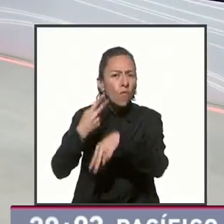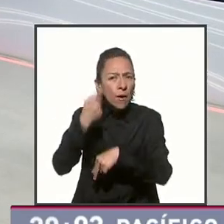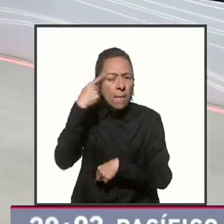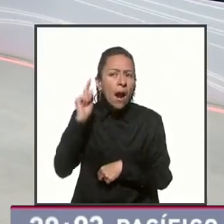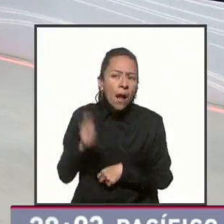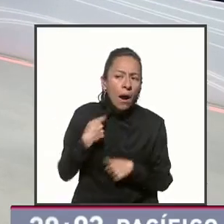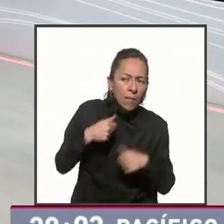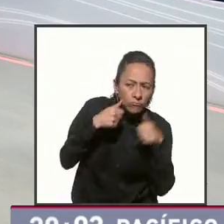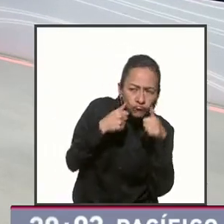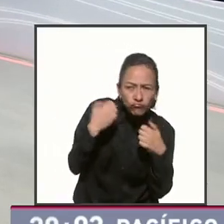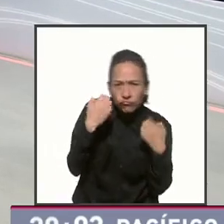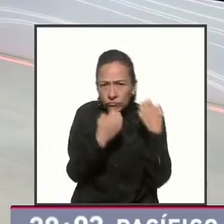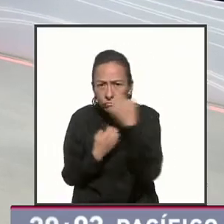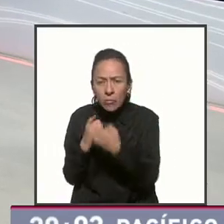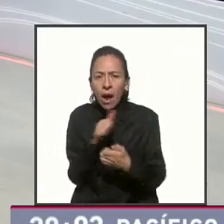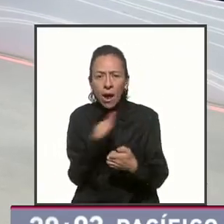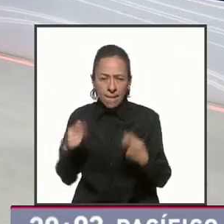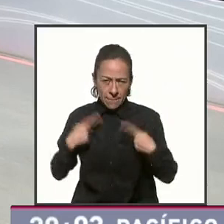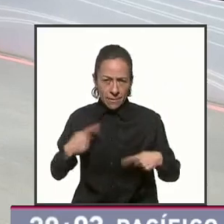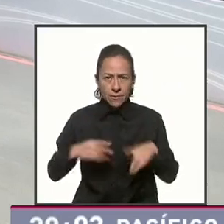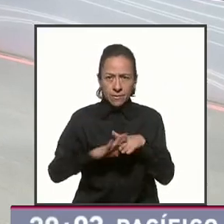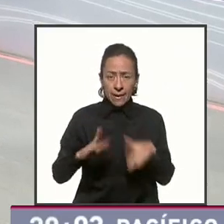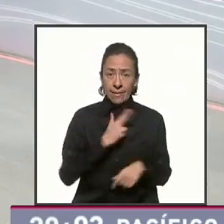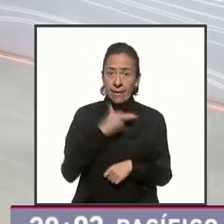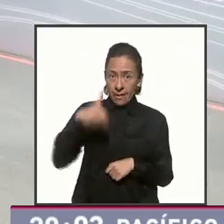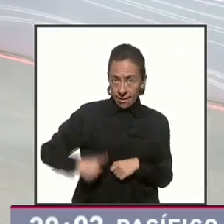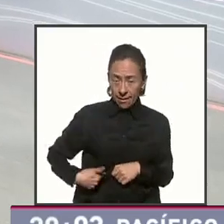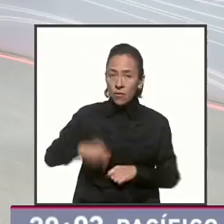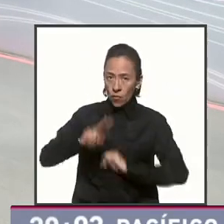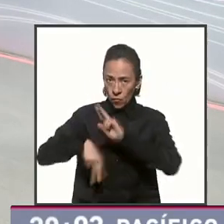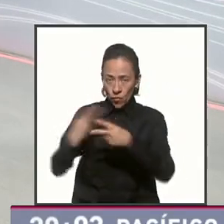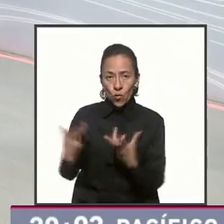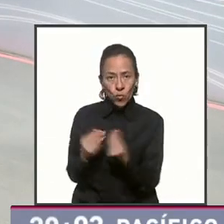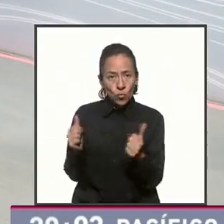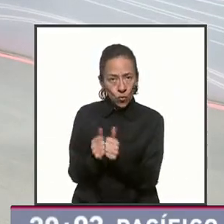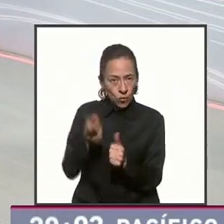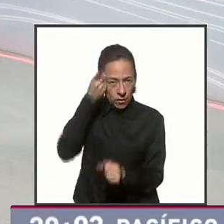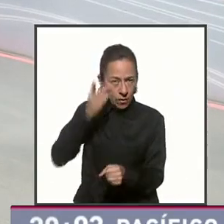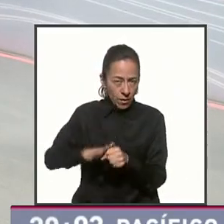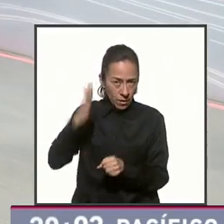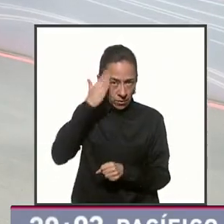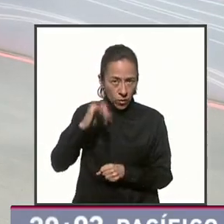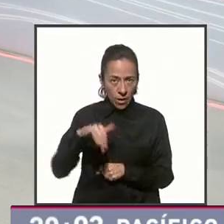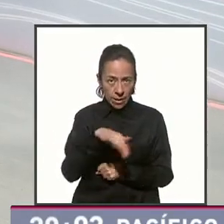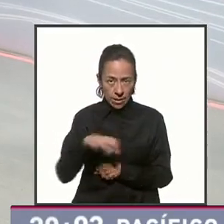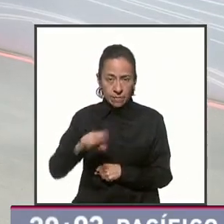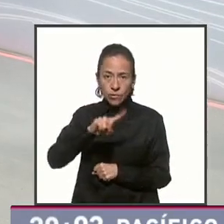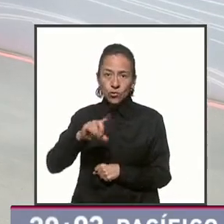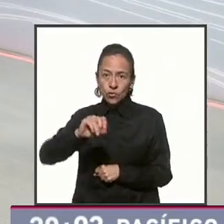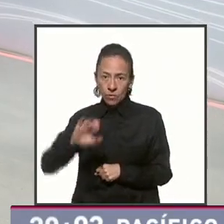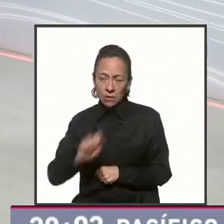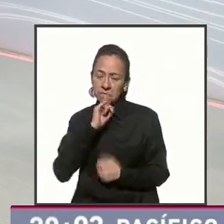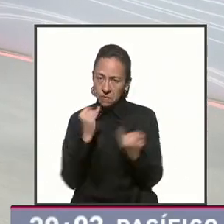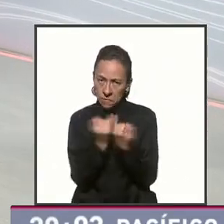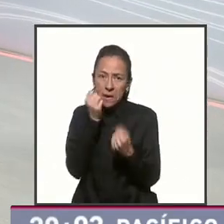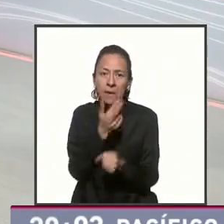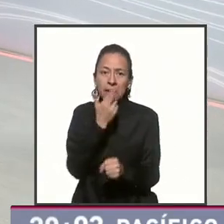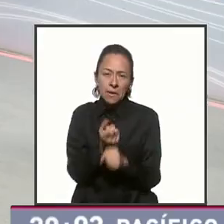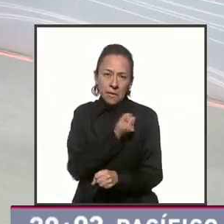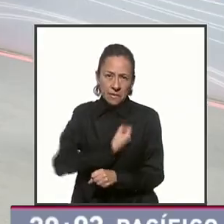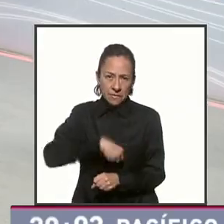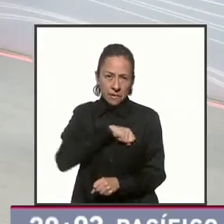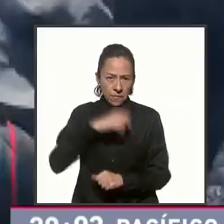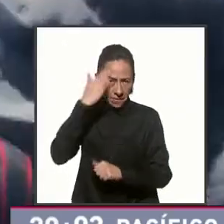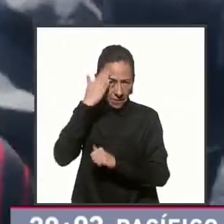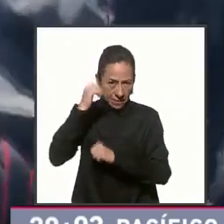dando a migrantes heridos. Estuvieron con el presidente, el director del IMSS, Zoe Robledo, y el secretario de Salud, Jorge Alcocer. Los